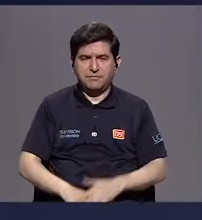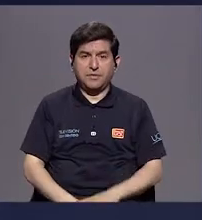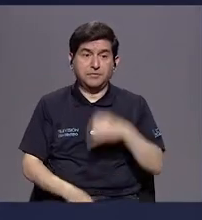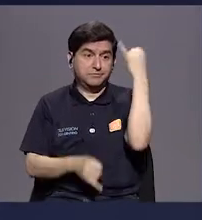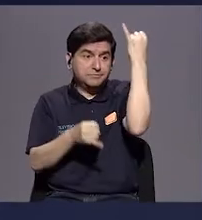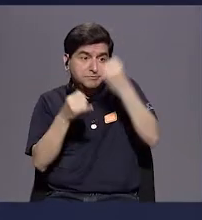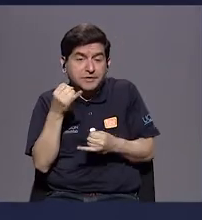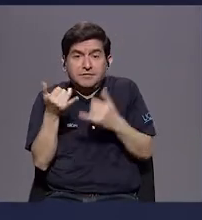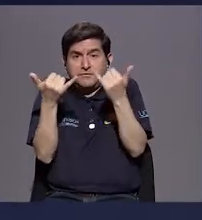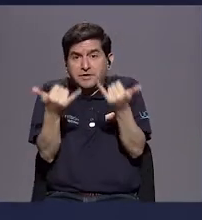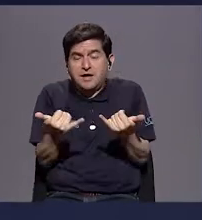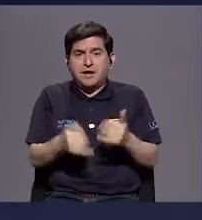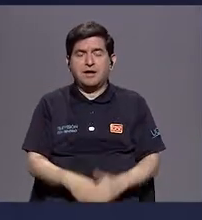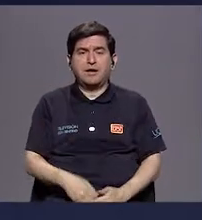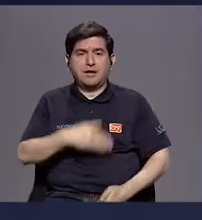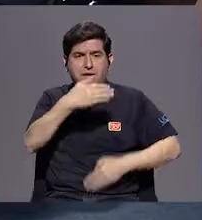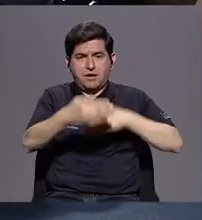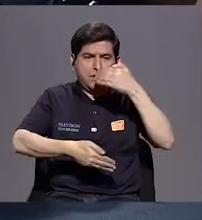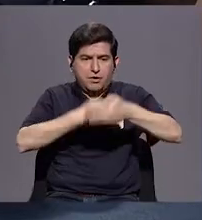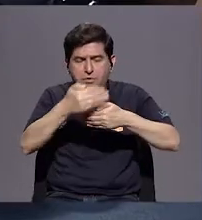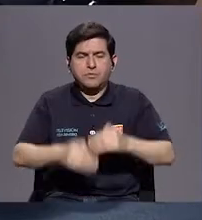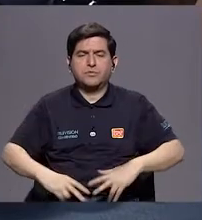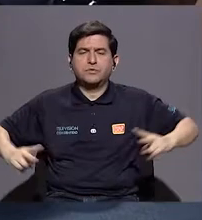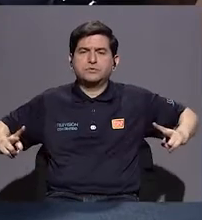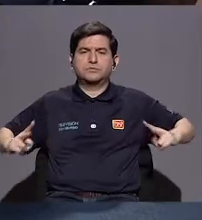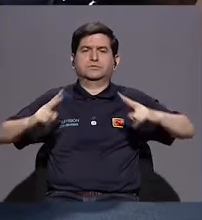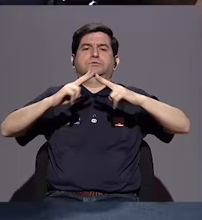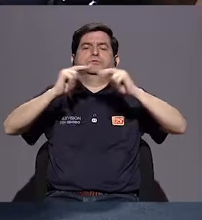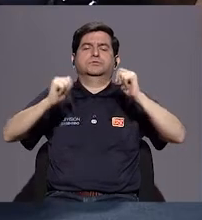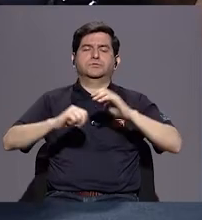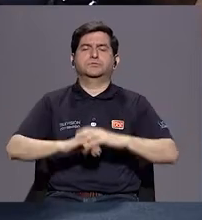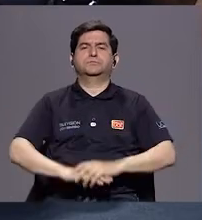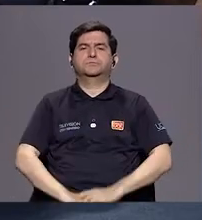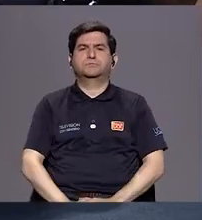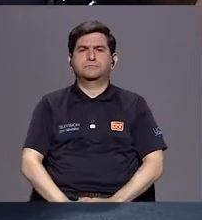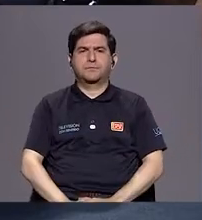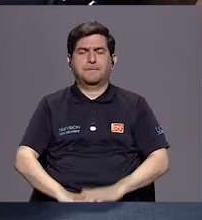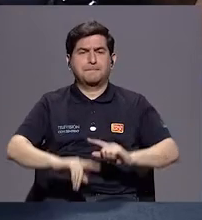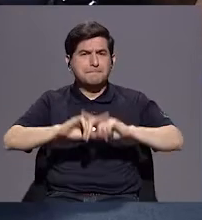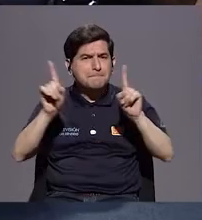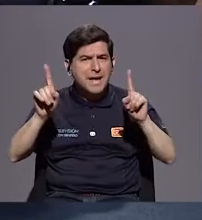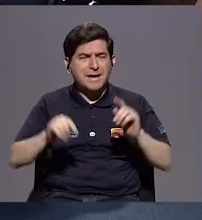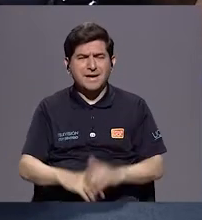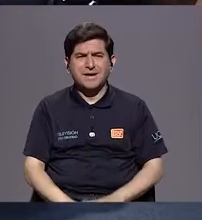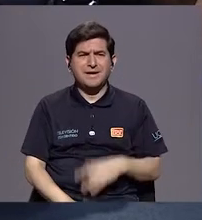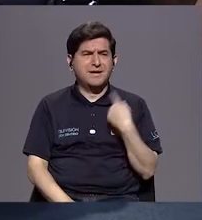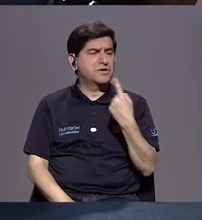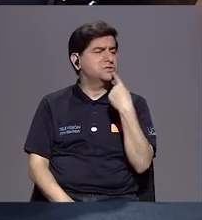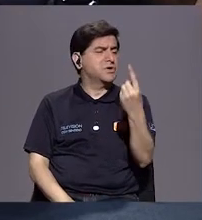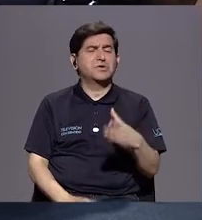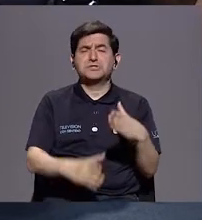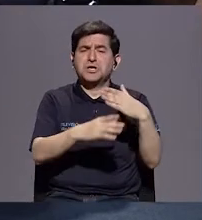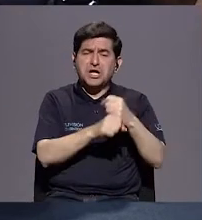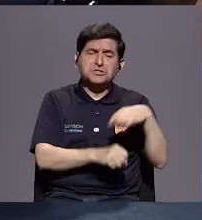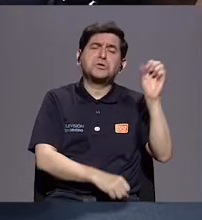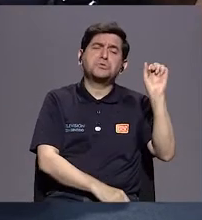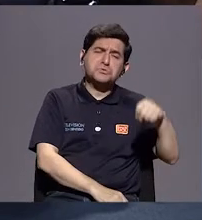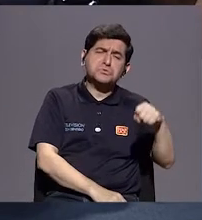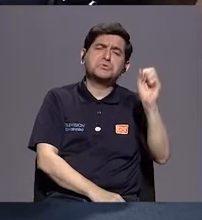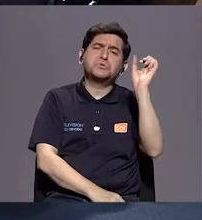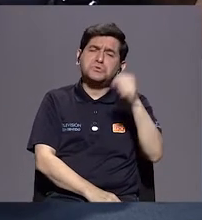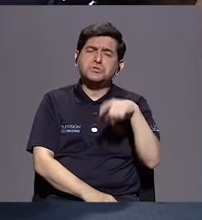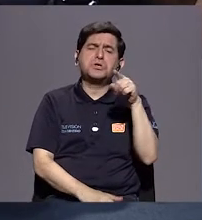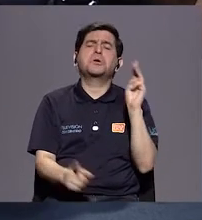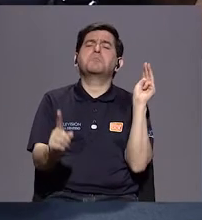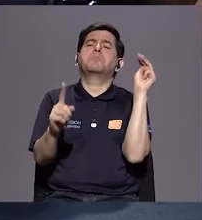terminando, digamos, en el protocolo de París. Correcto, pero no, solo decimos vamos a hacerlo, vamos a hacerlo,